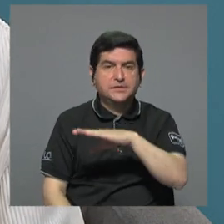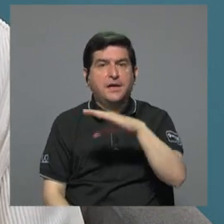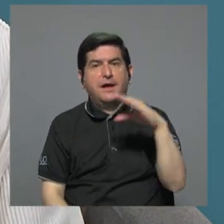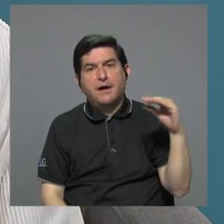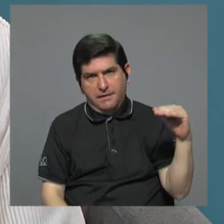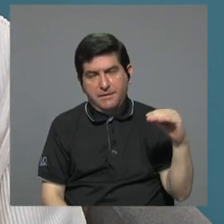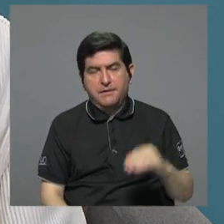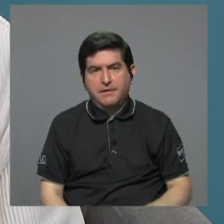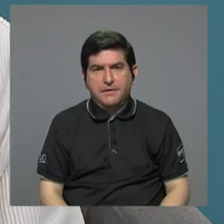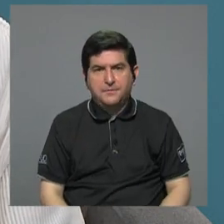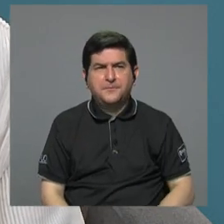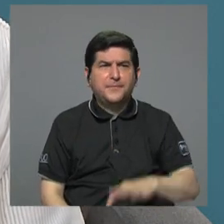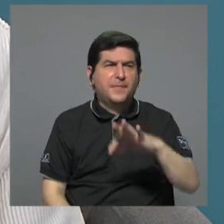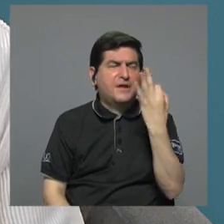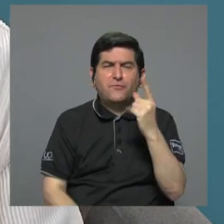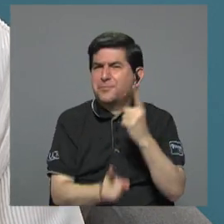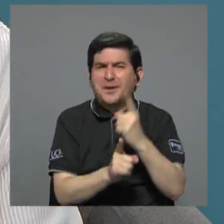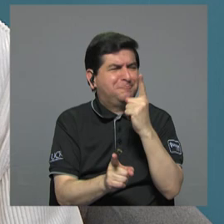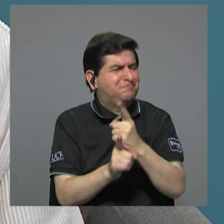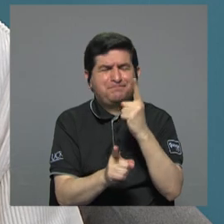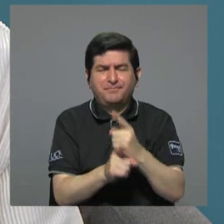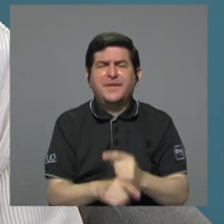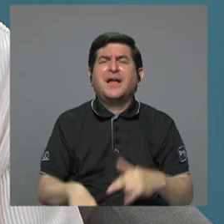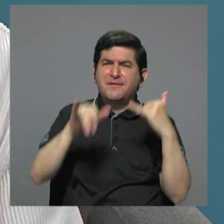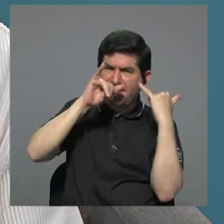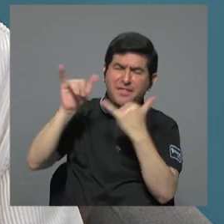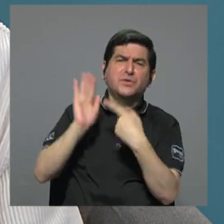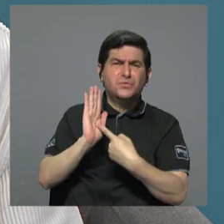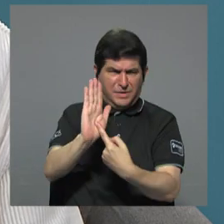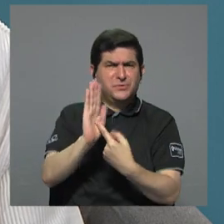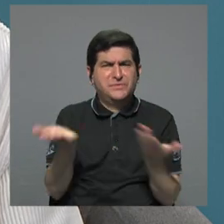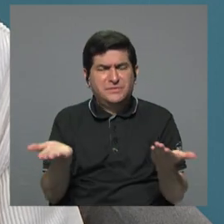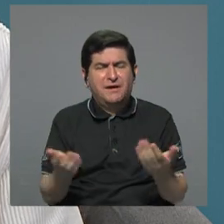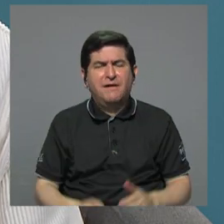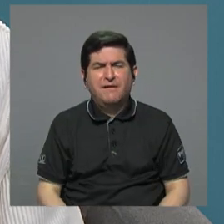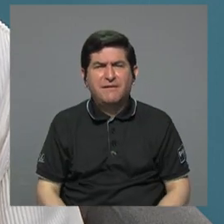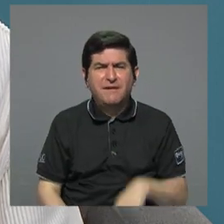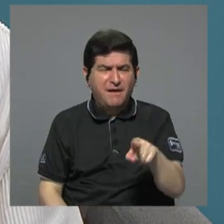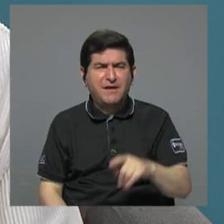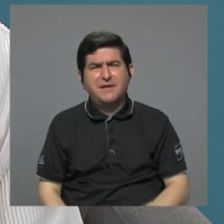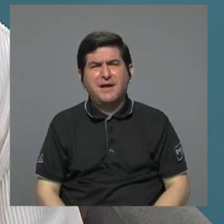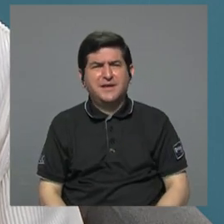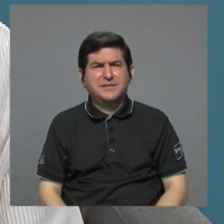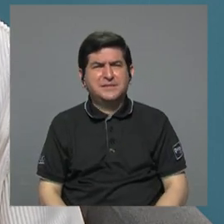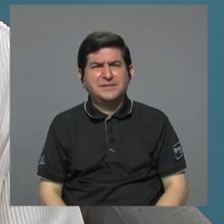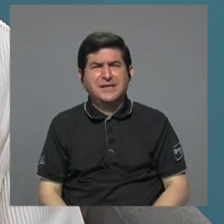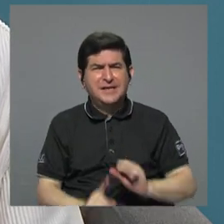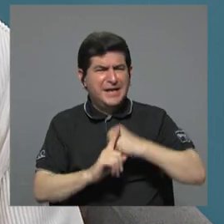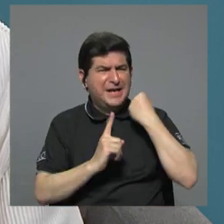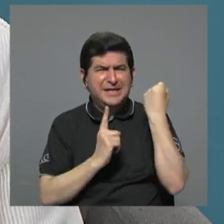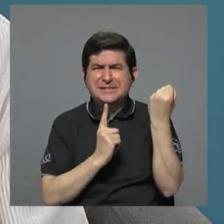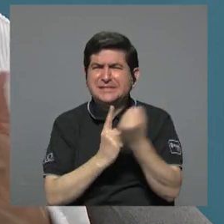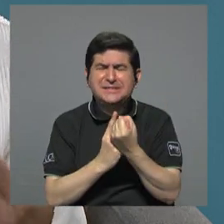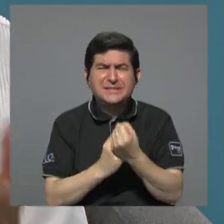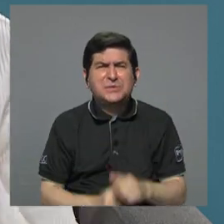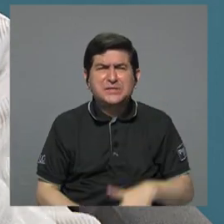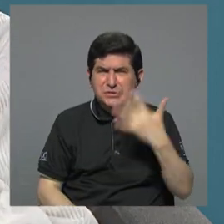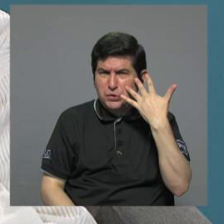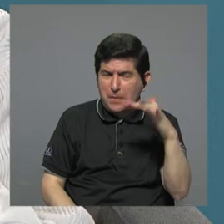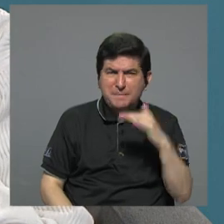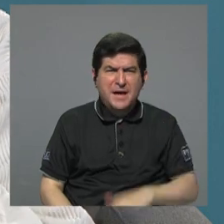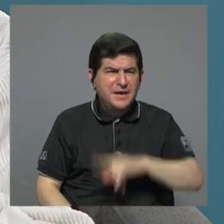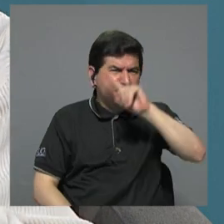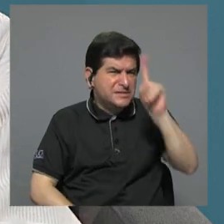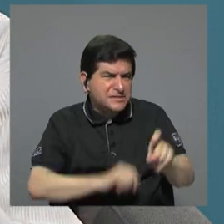de manera inadecuada es lo que han denunciado, expuestas de una manera, inclusive aparentemente el